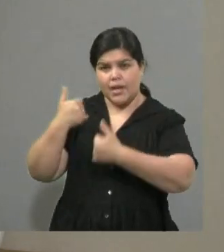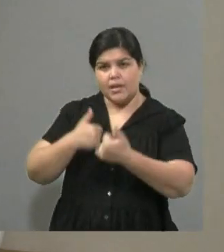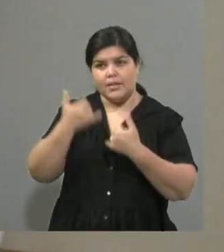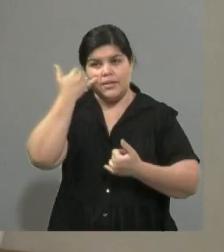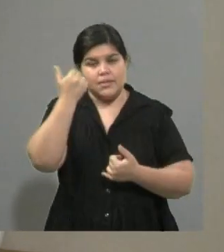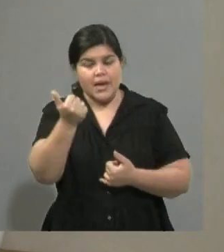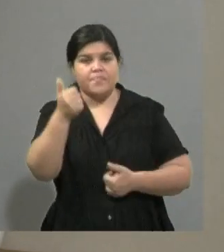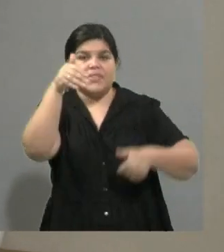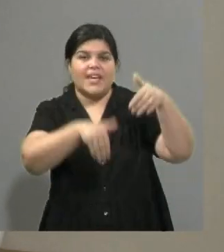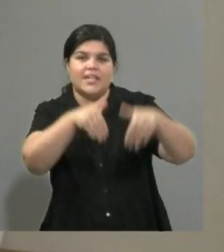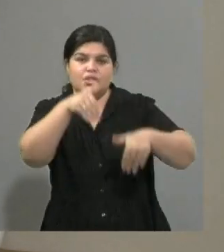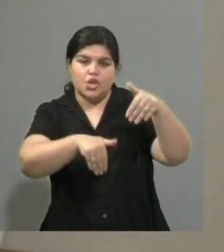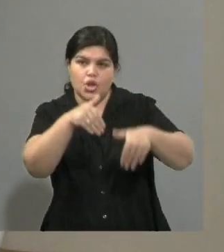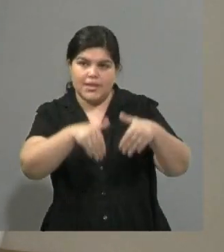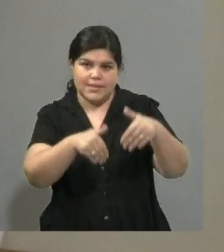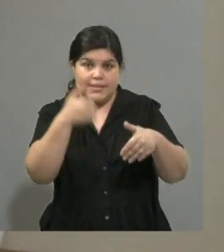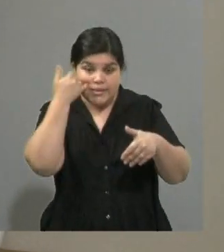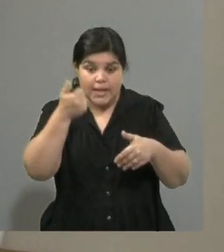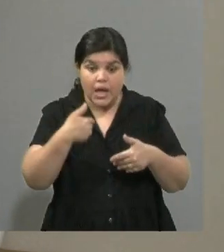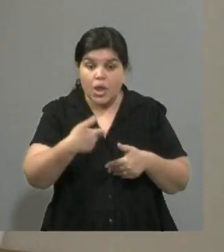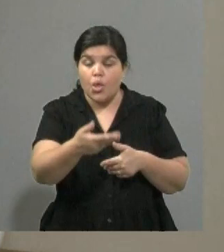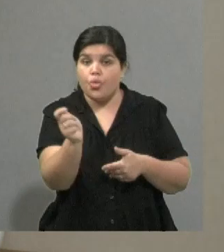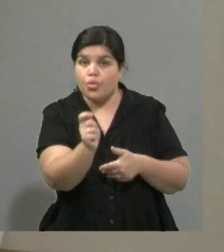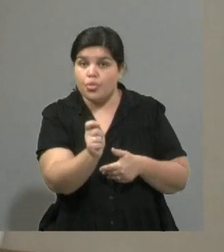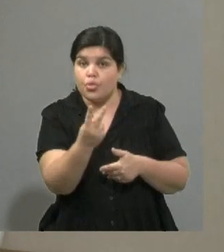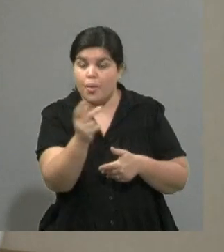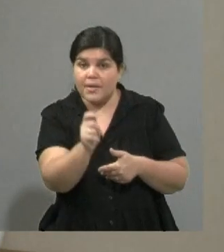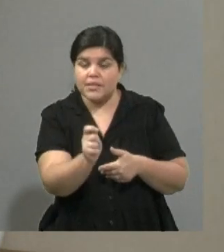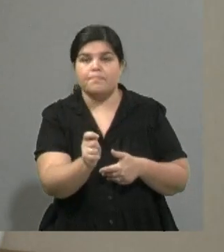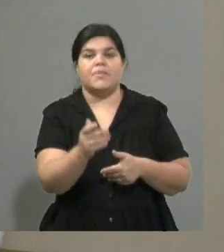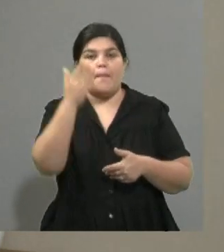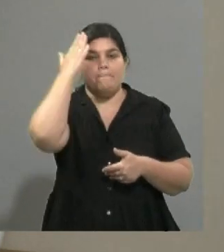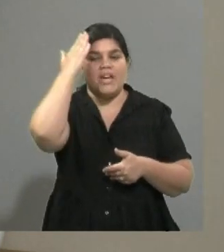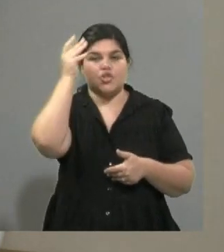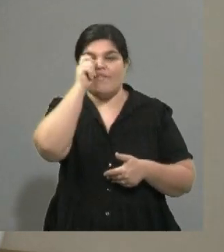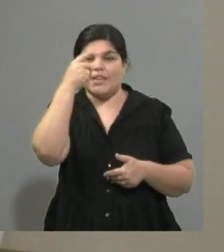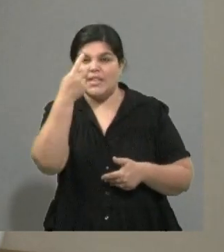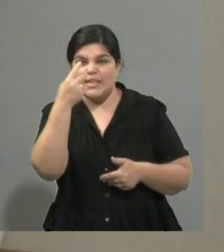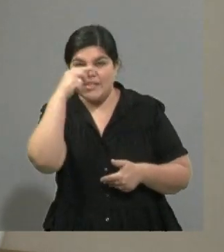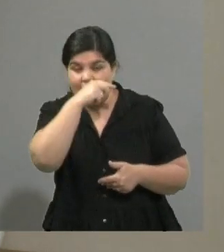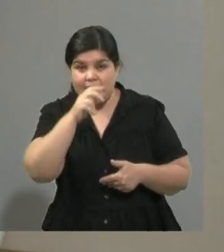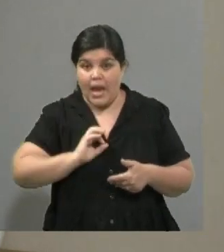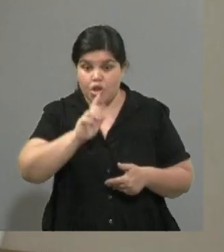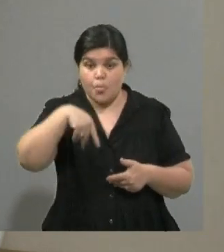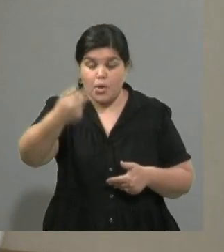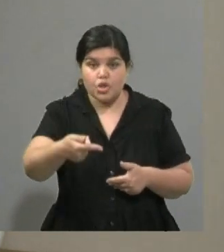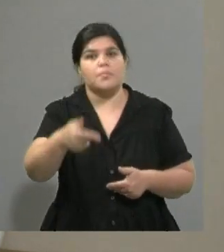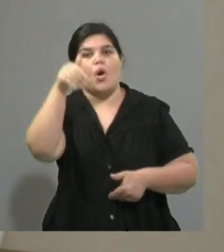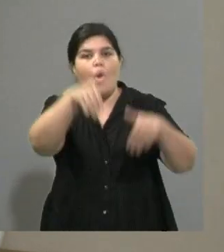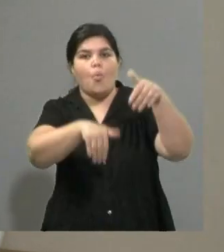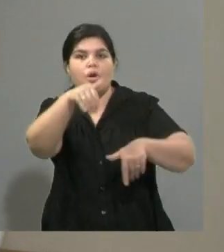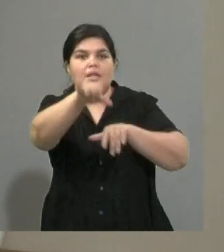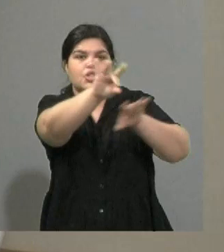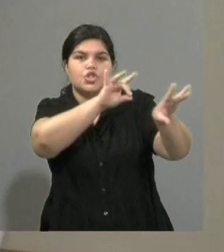parlamentarias. Dos meses se van a programar para el 27 de marzo del año que viene para llamar a unas elecciones justamente para